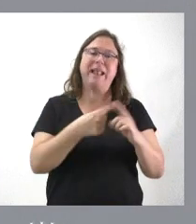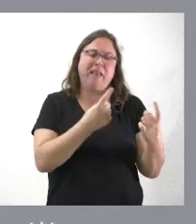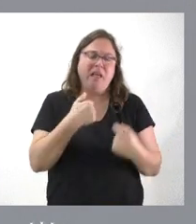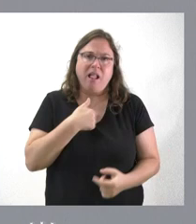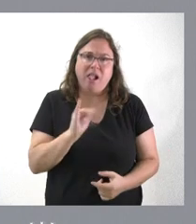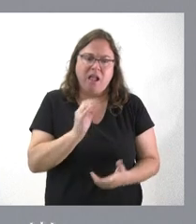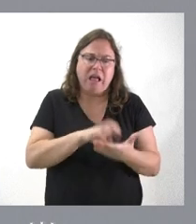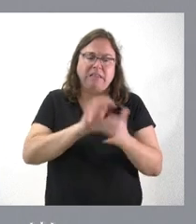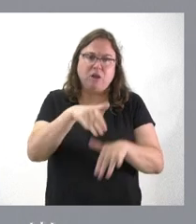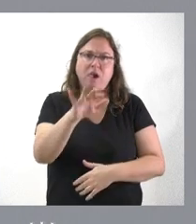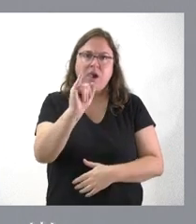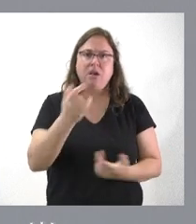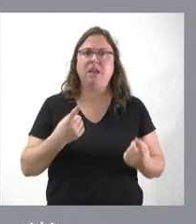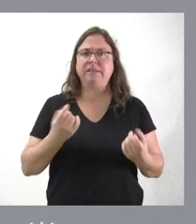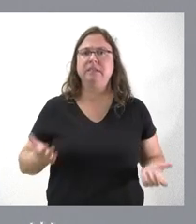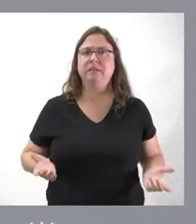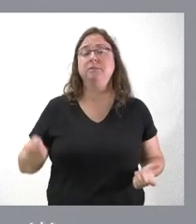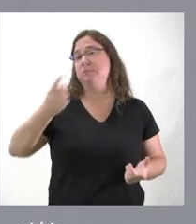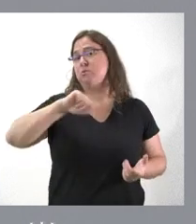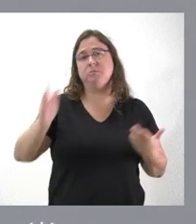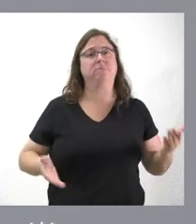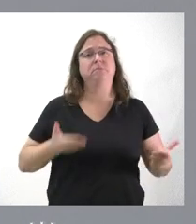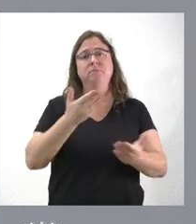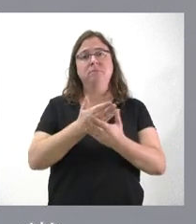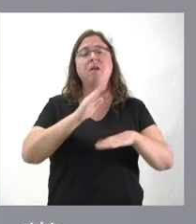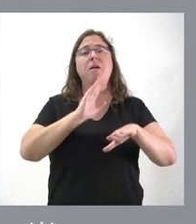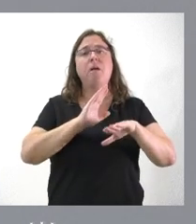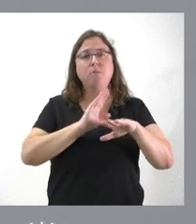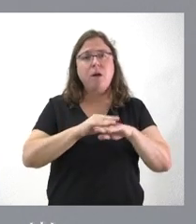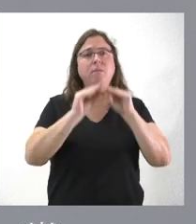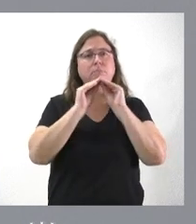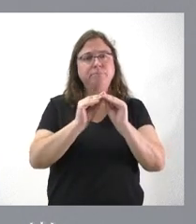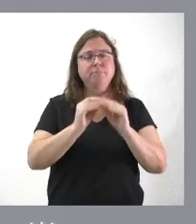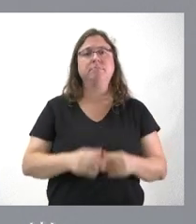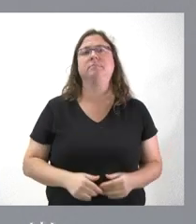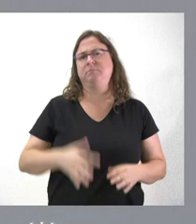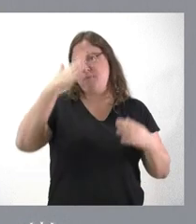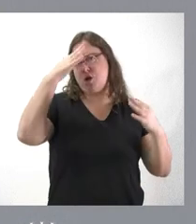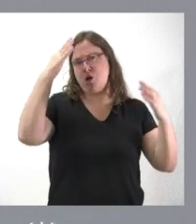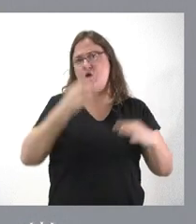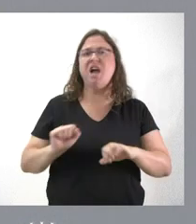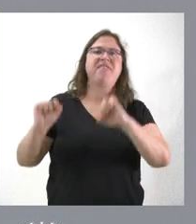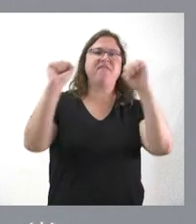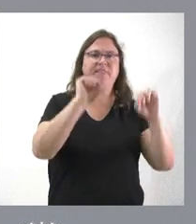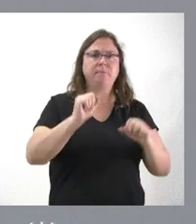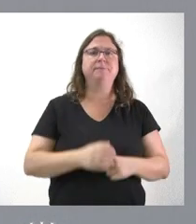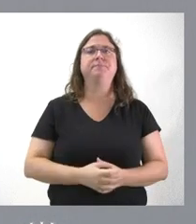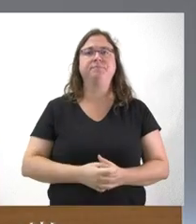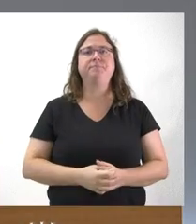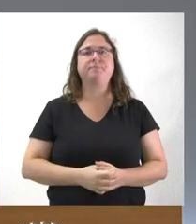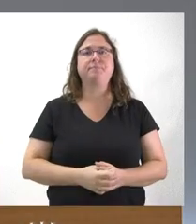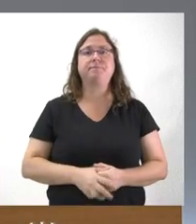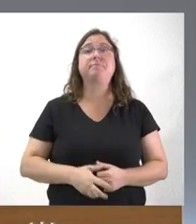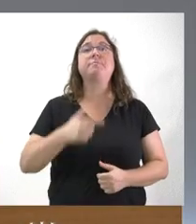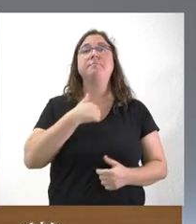y nosotros aquí las planteamos para que sean tenidas en cuenta. Por supuesto que las defenderemos donde haga falta. Entonces, ¿y qué